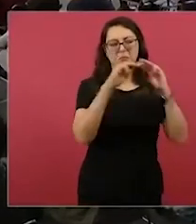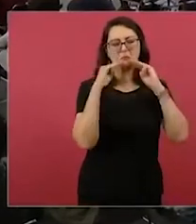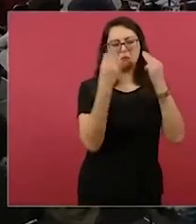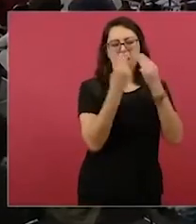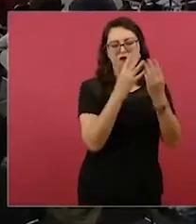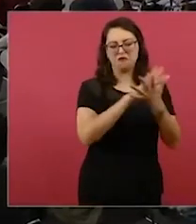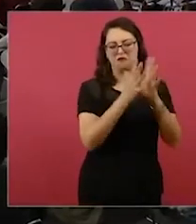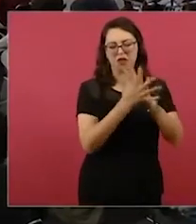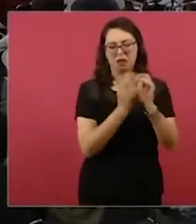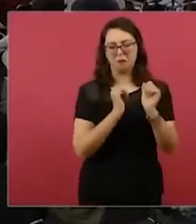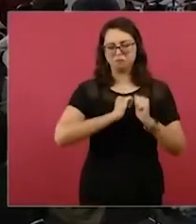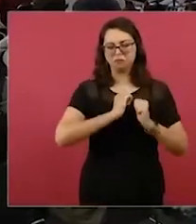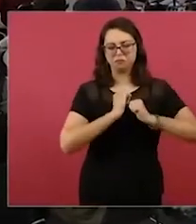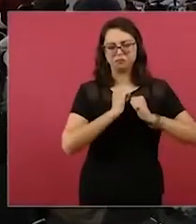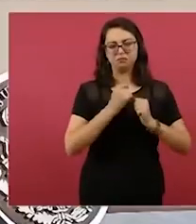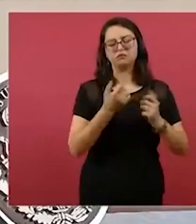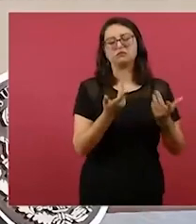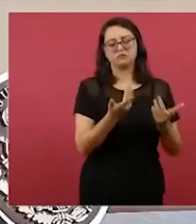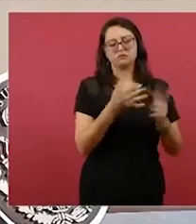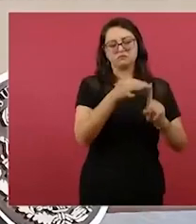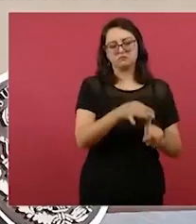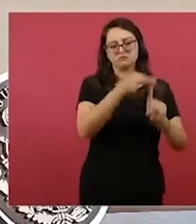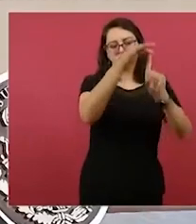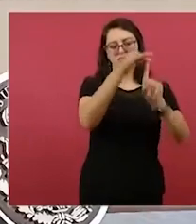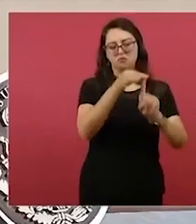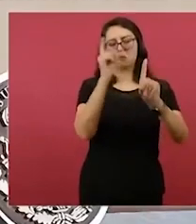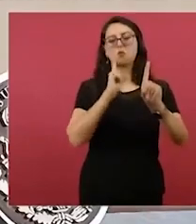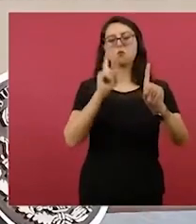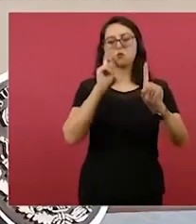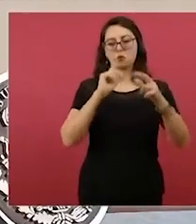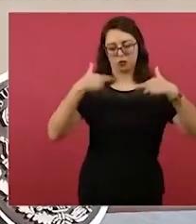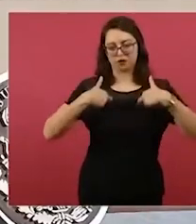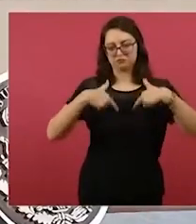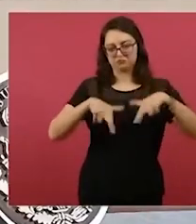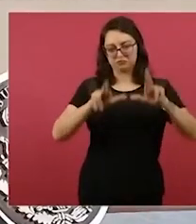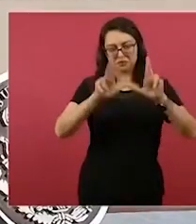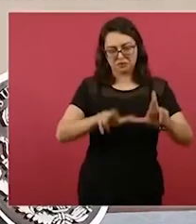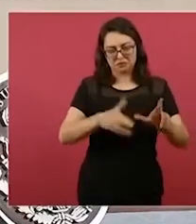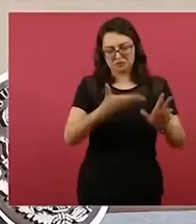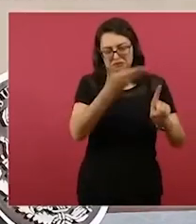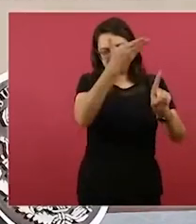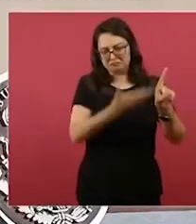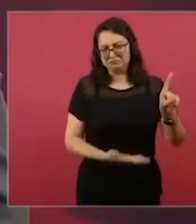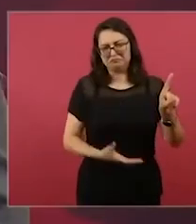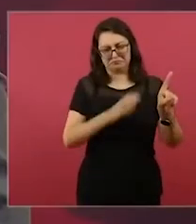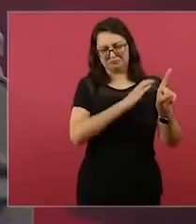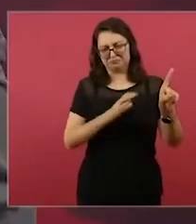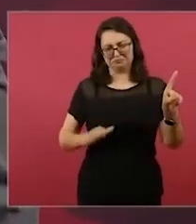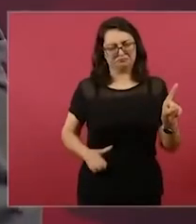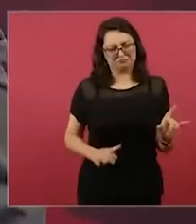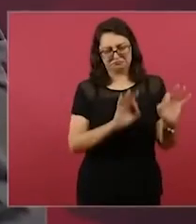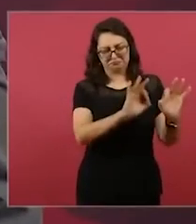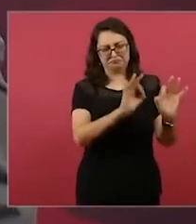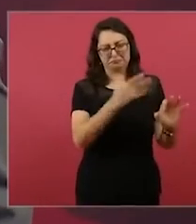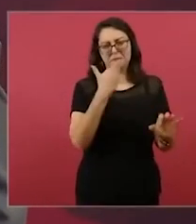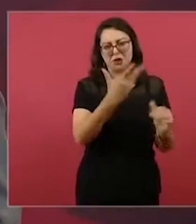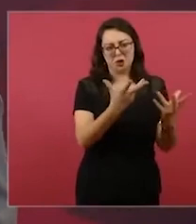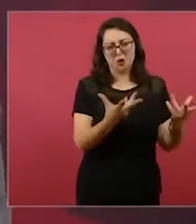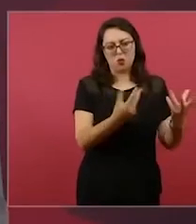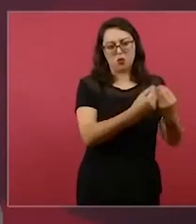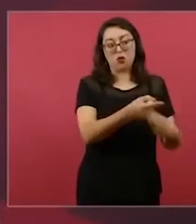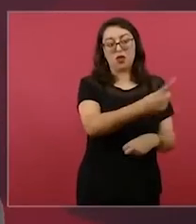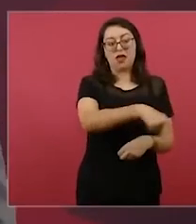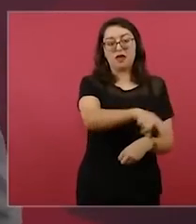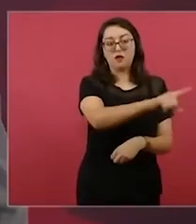oposición, cuyas pifias en su organización son evidentes, y de las cuales ya el mismo presidente ha dado